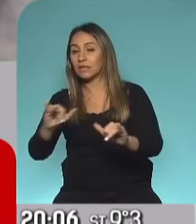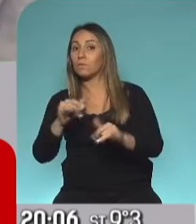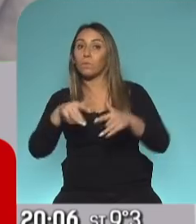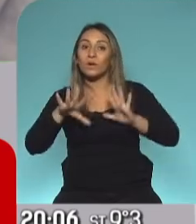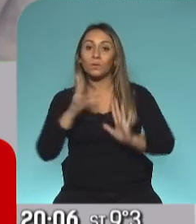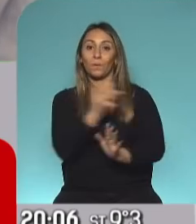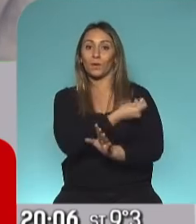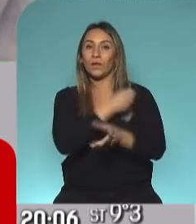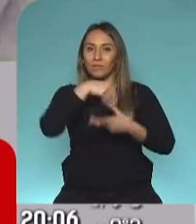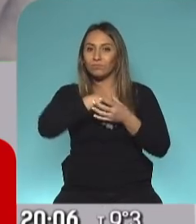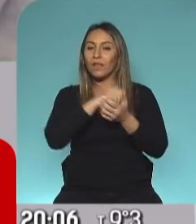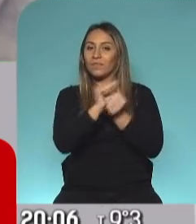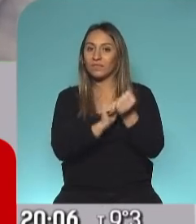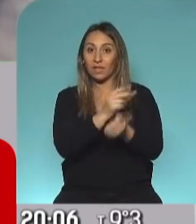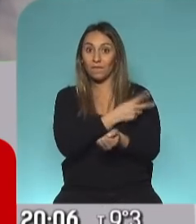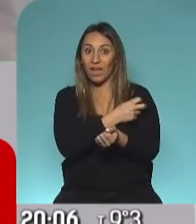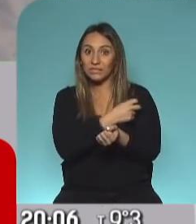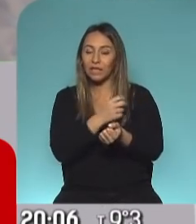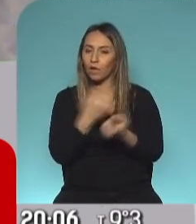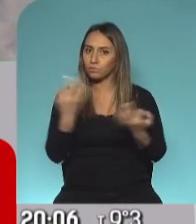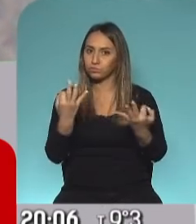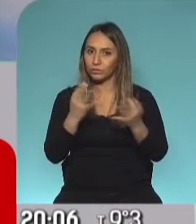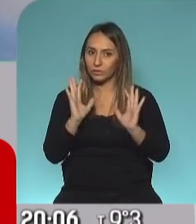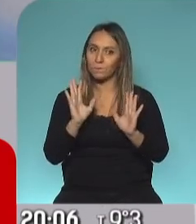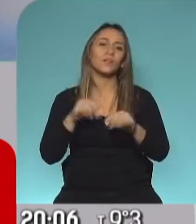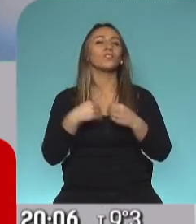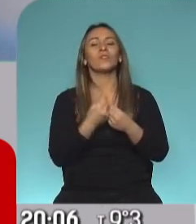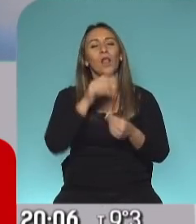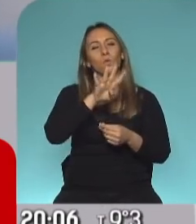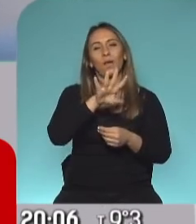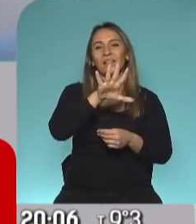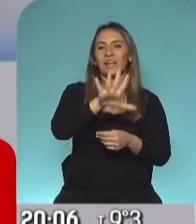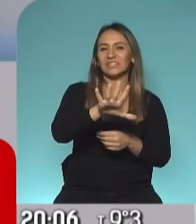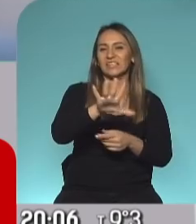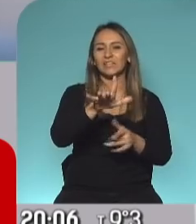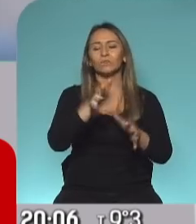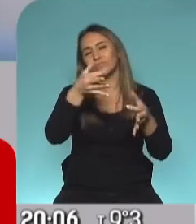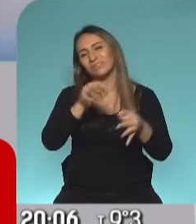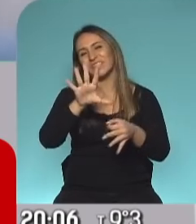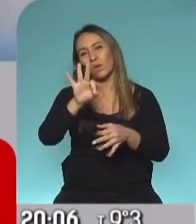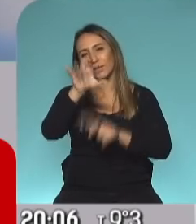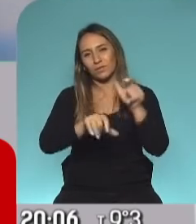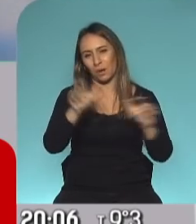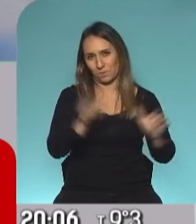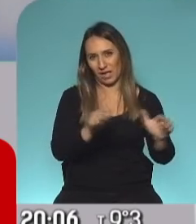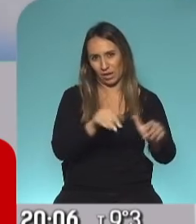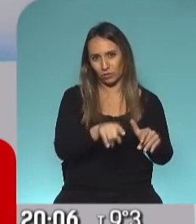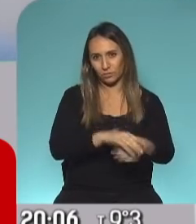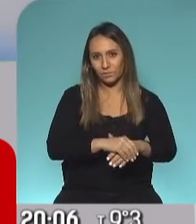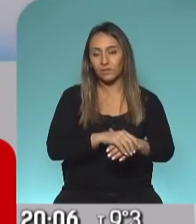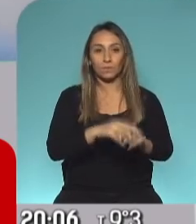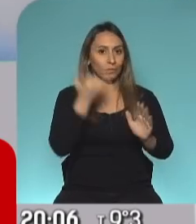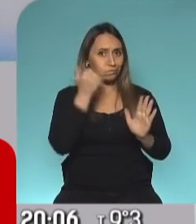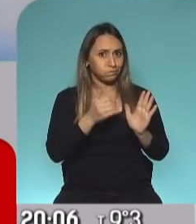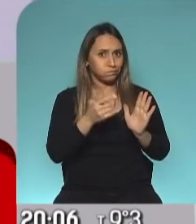Pero la compañía habla de 45 pacientes, ¿no? Dice que fueron solo in vitro. Sí, con un poquitito menos de 50 pacientes. Pero esos sí ya fueron probados en